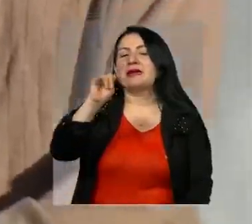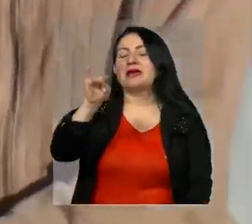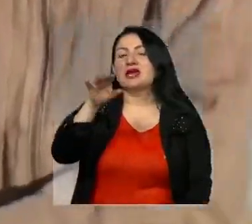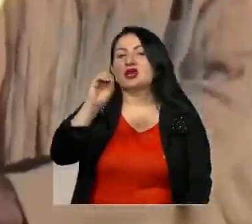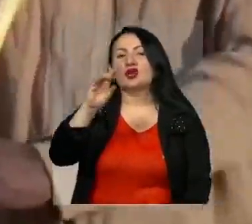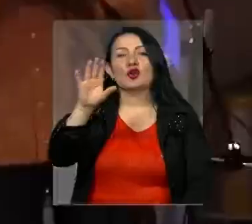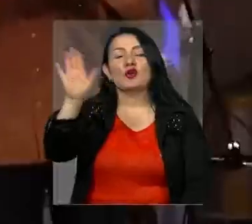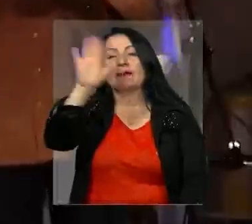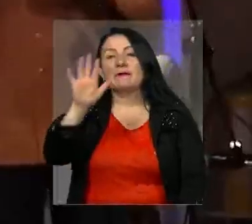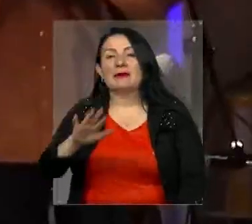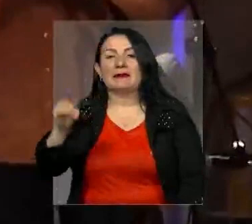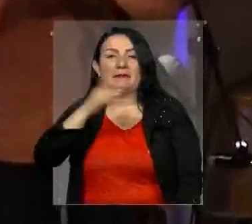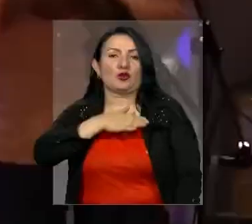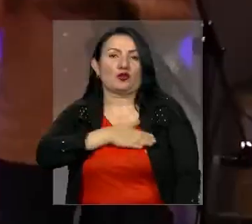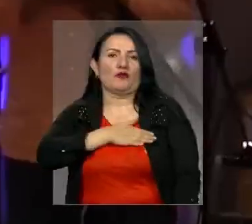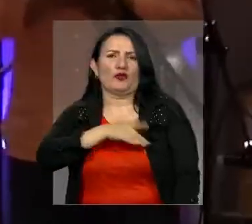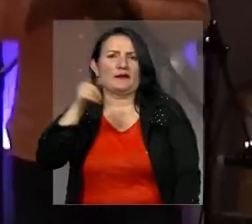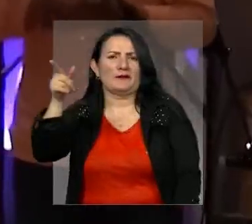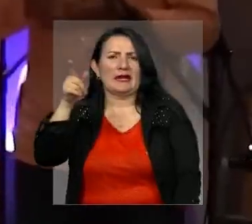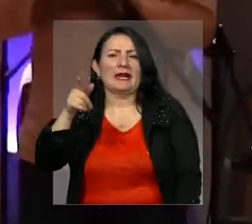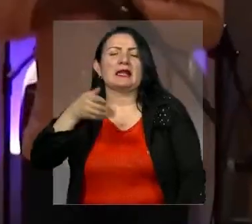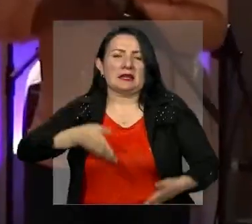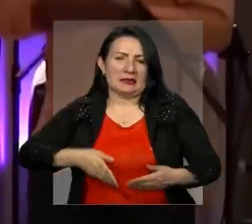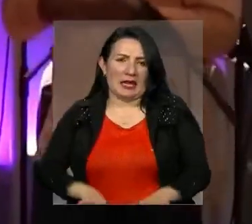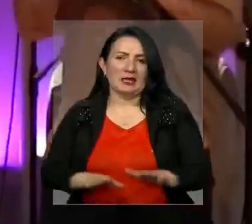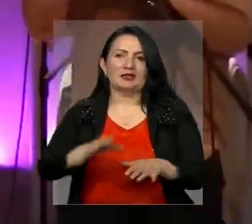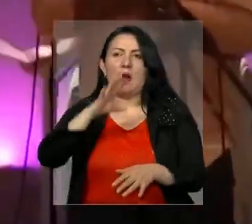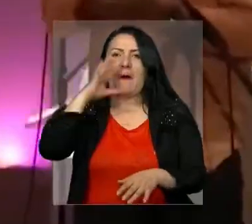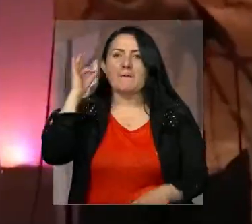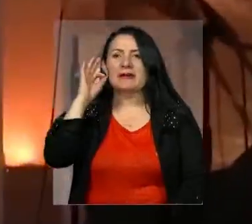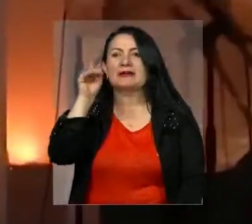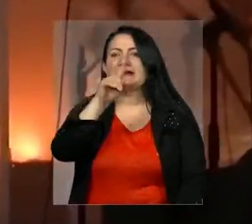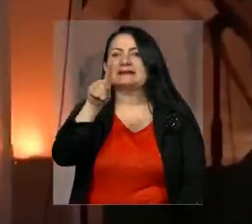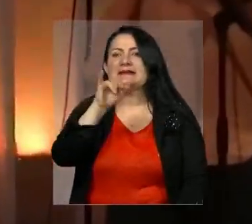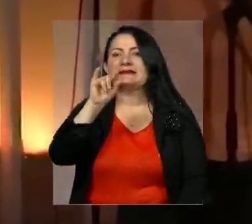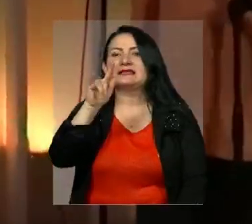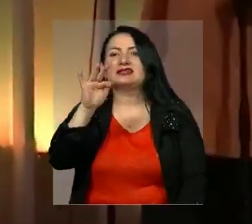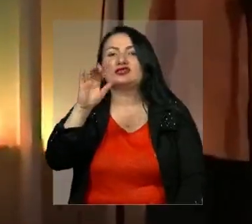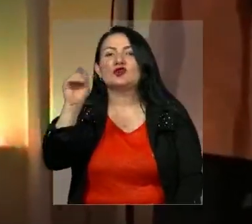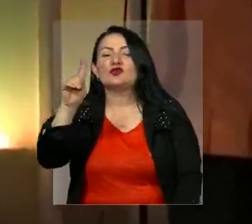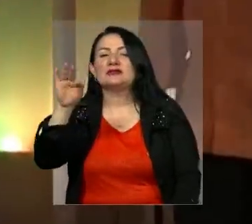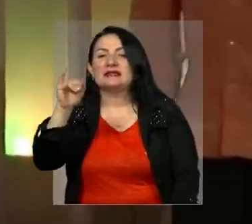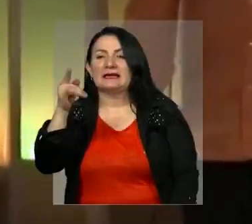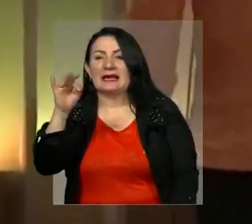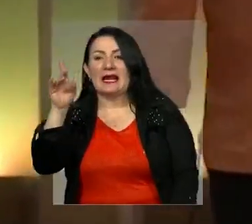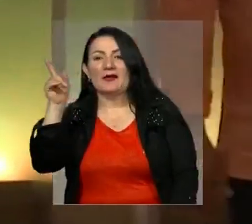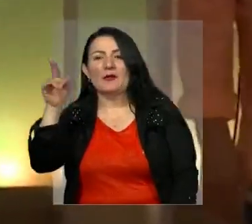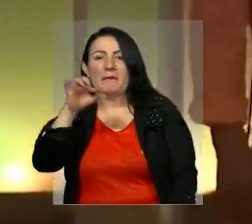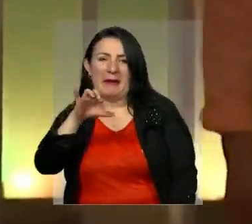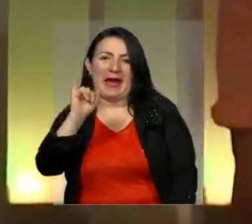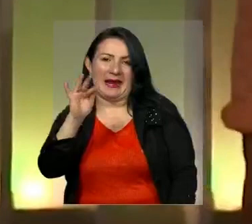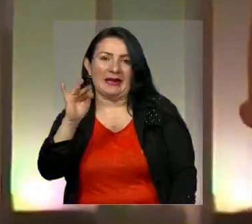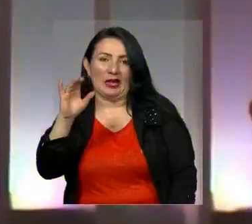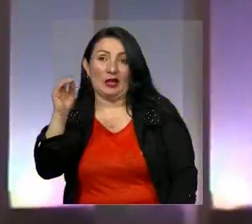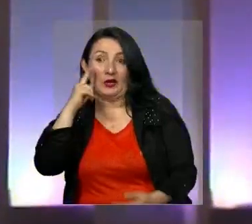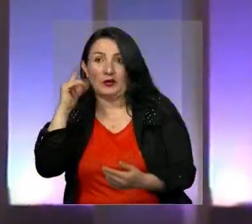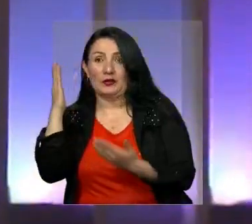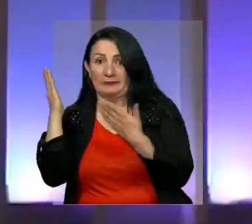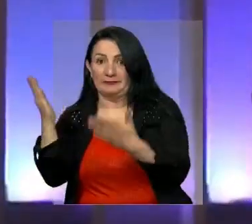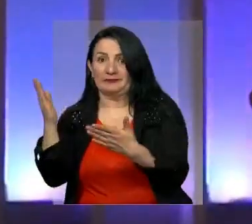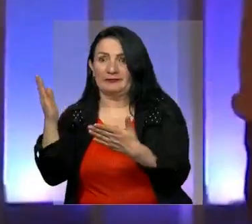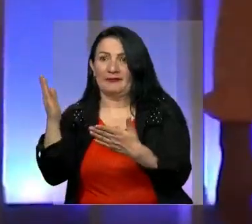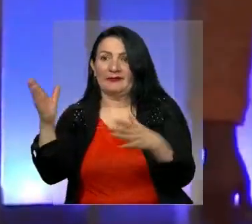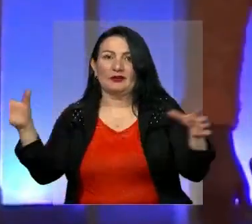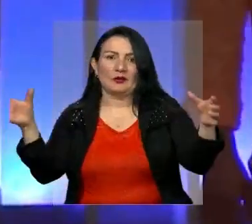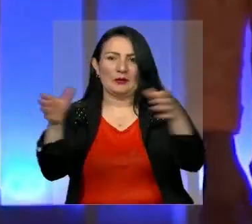departamento de Bolívar, Sixto Silgado, más conocido como Paíto, formó en 1969 el grupo Los Gaiteros